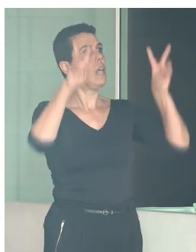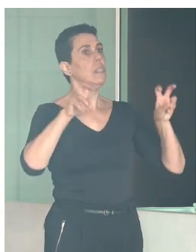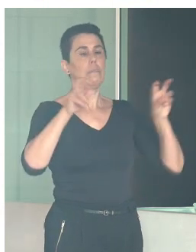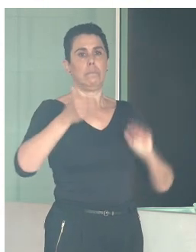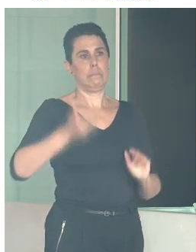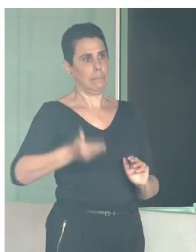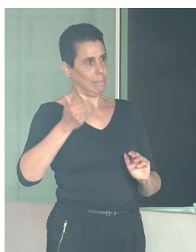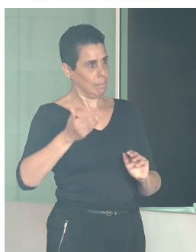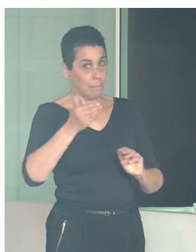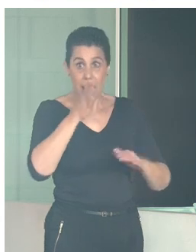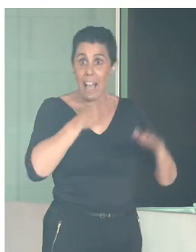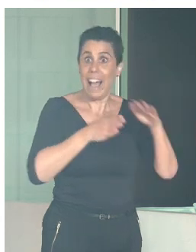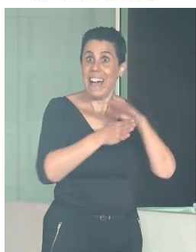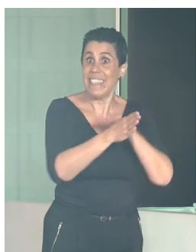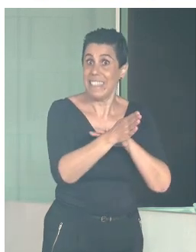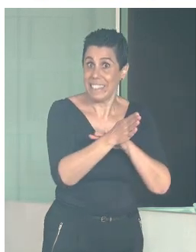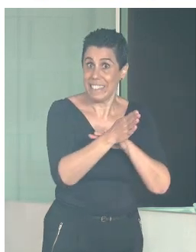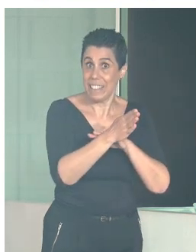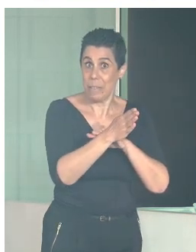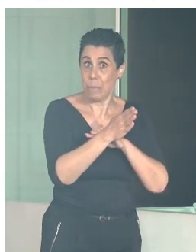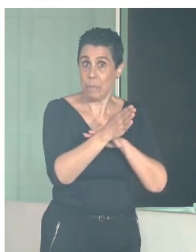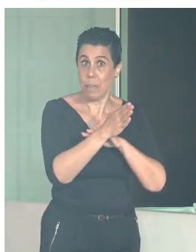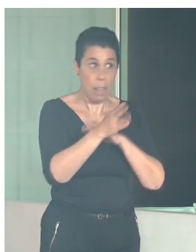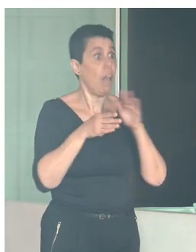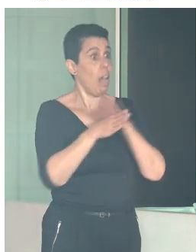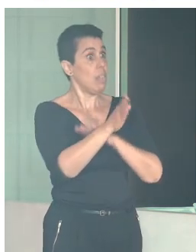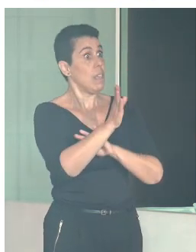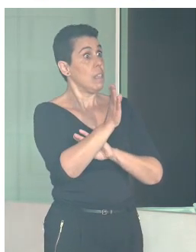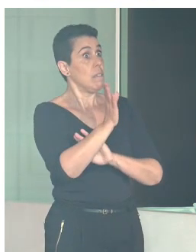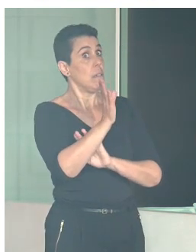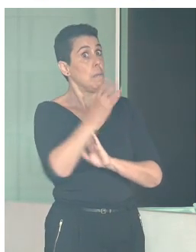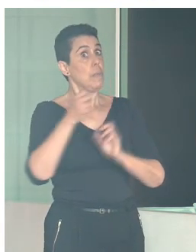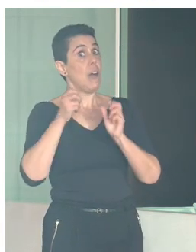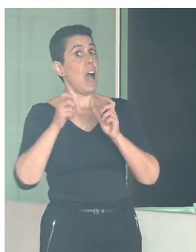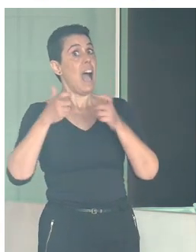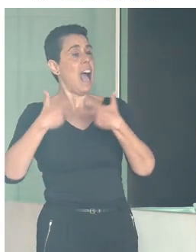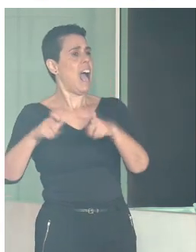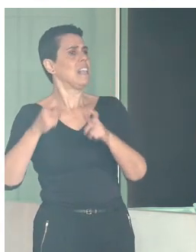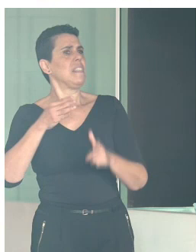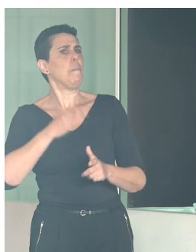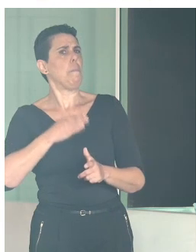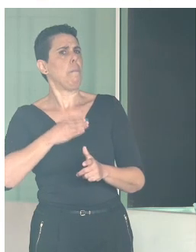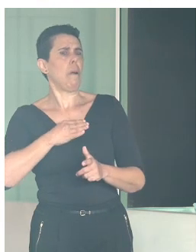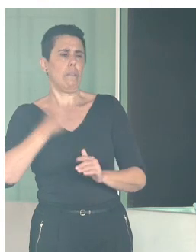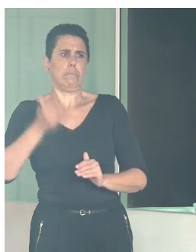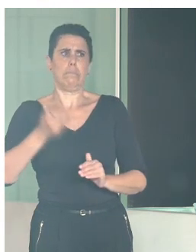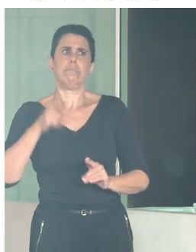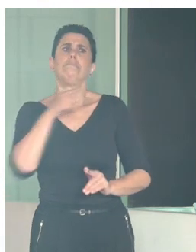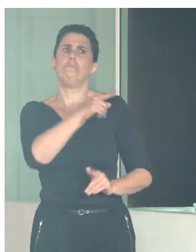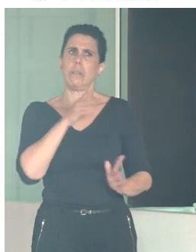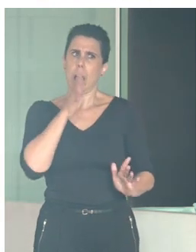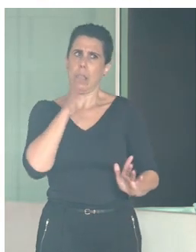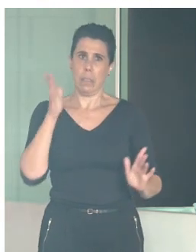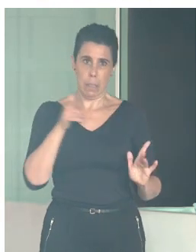en el patrimonio es de rigurosa actualidad y, aparte, es uno de los grandes retos que tienen las